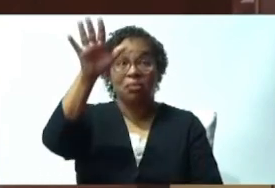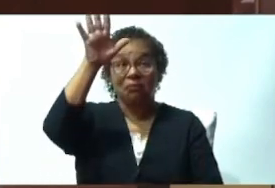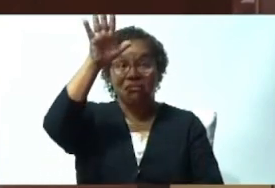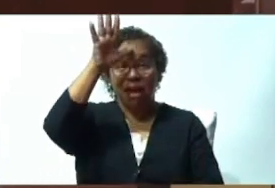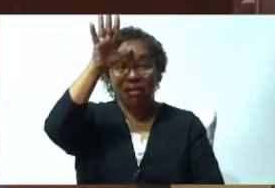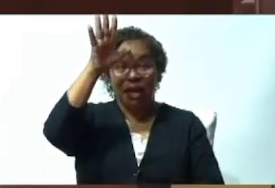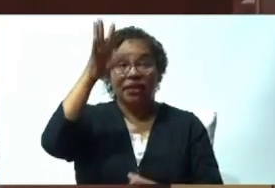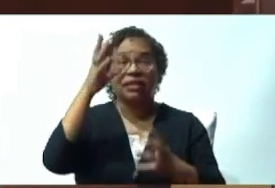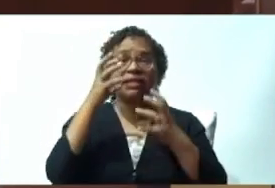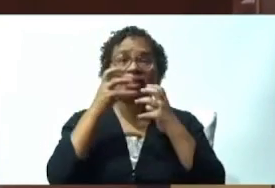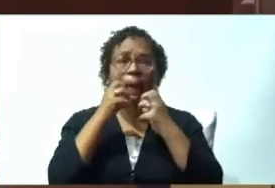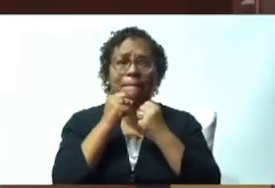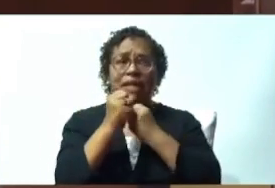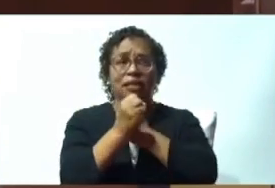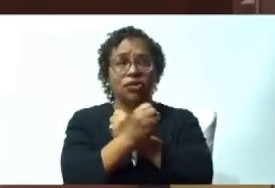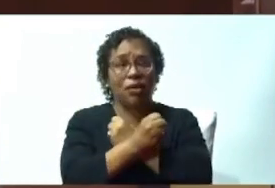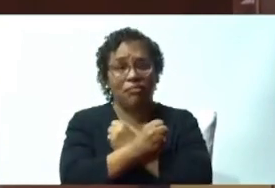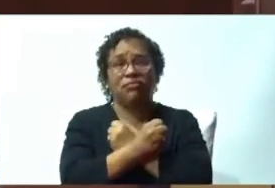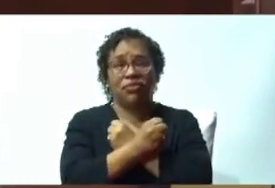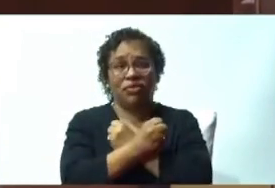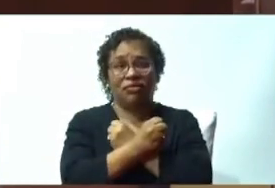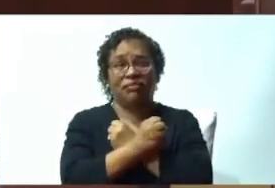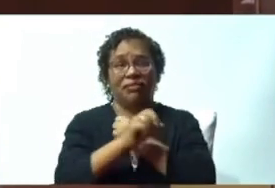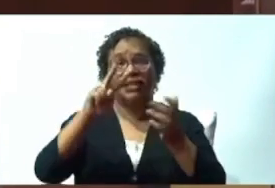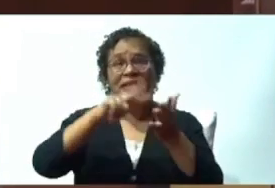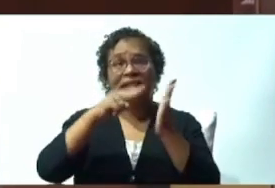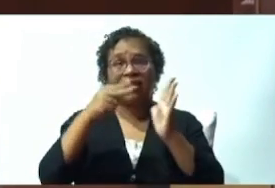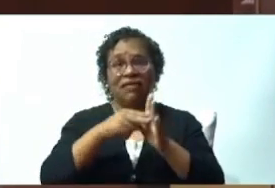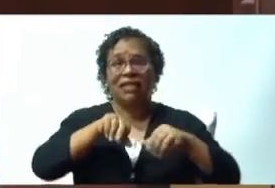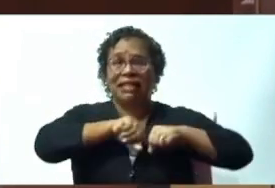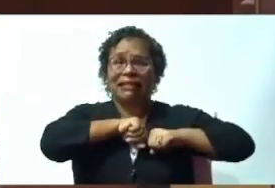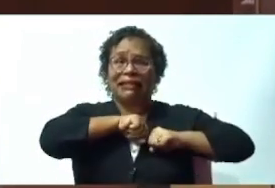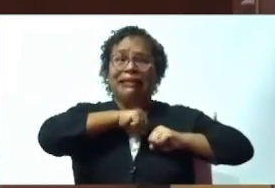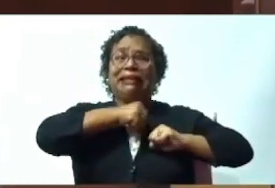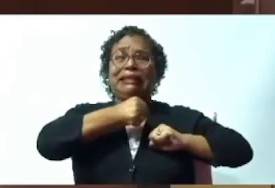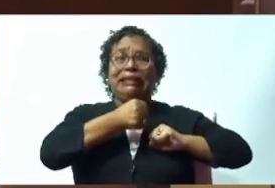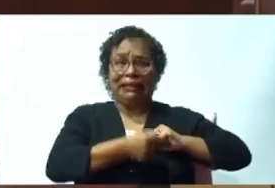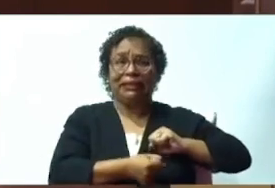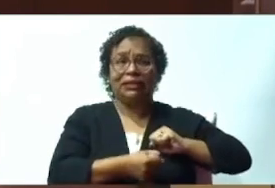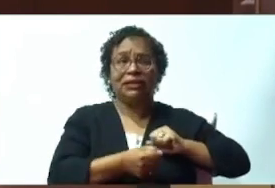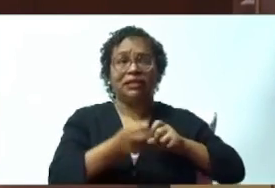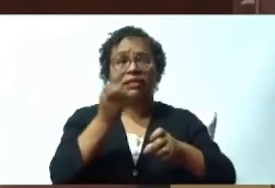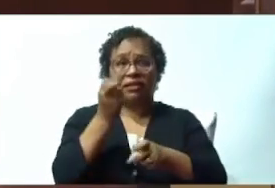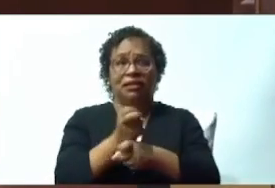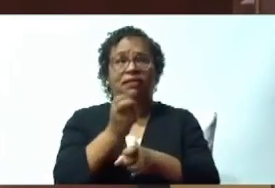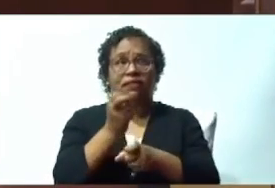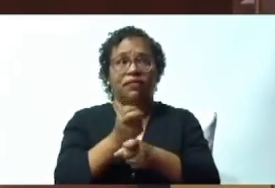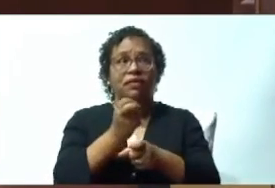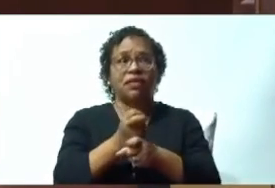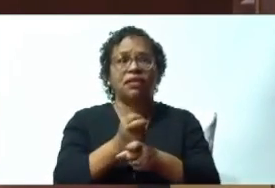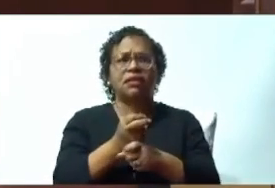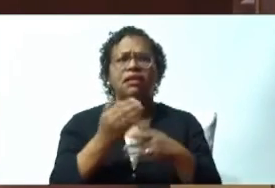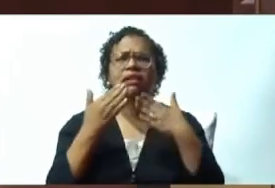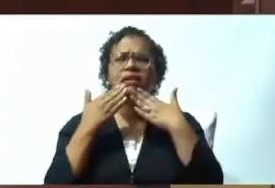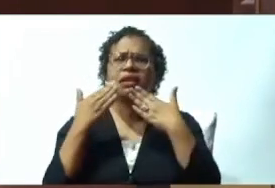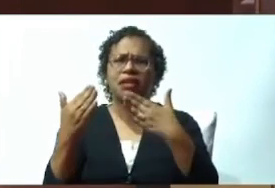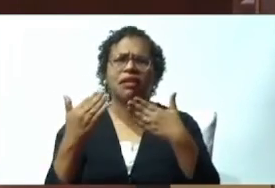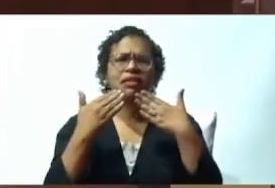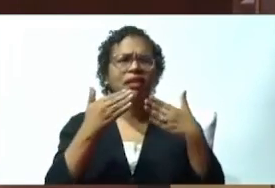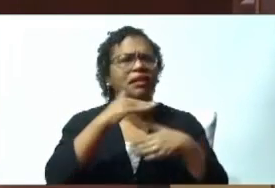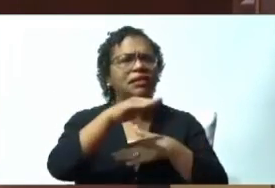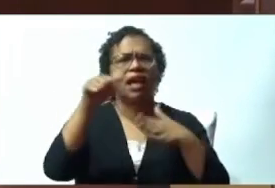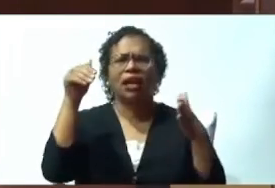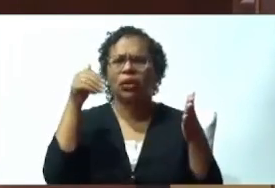Entonces, les agradezco mucho, no solo a los señores diputados y diputadas, sino a todo el personal de aquí de la